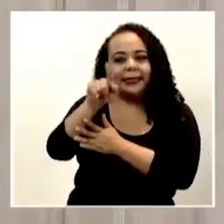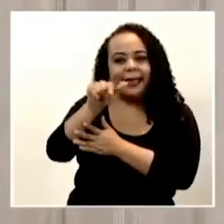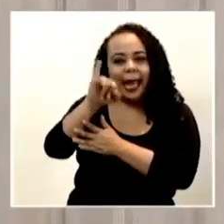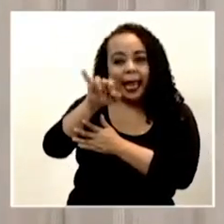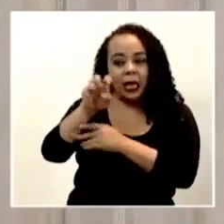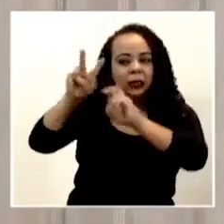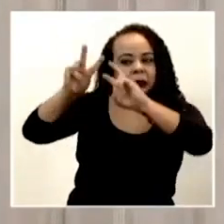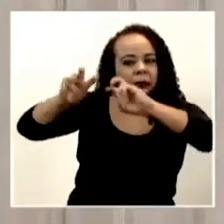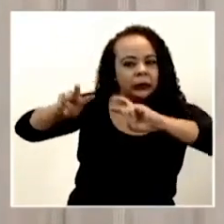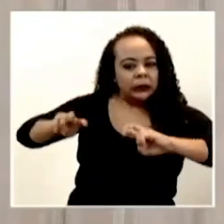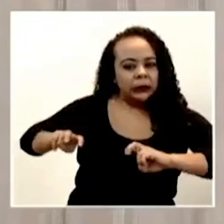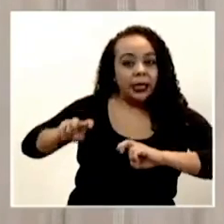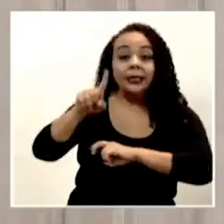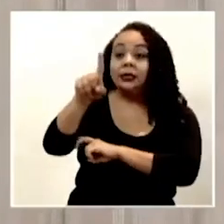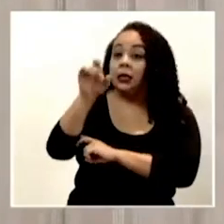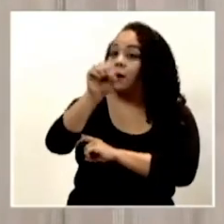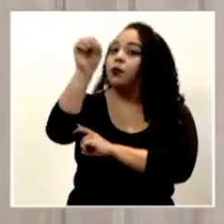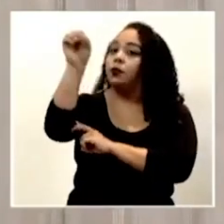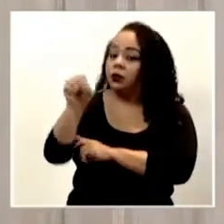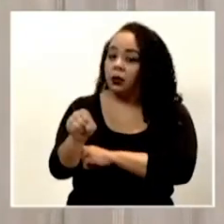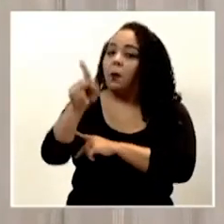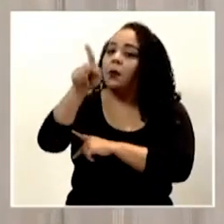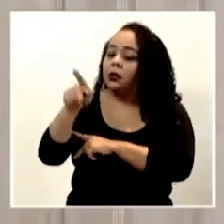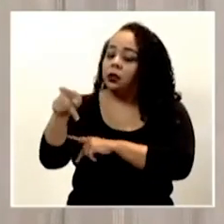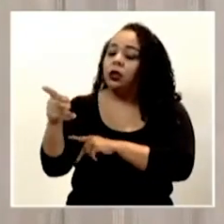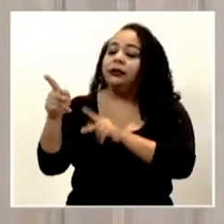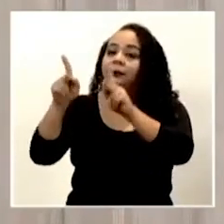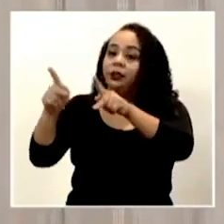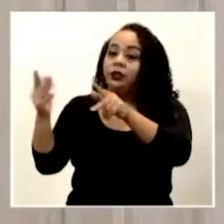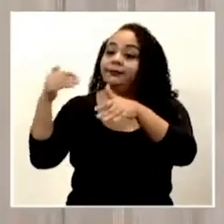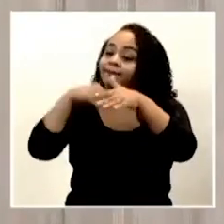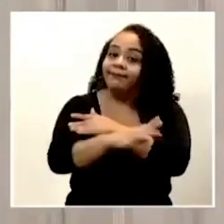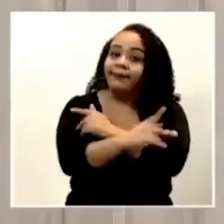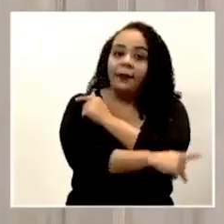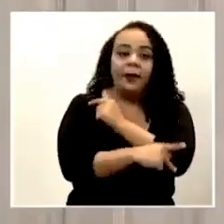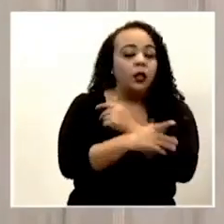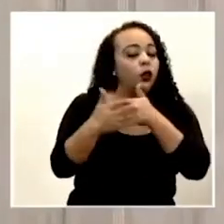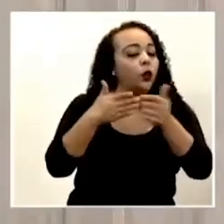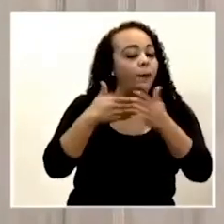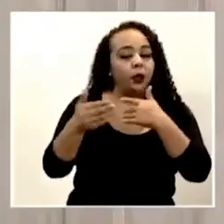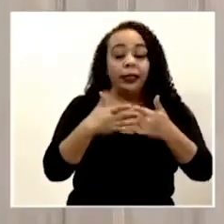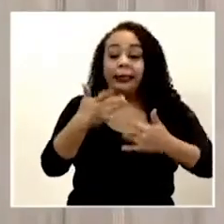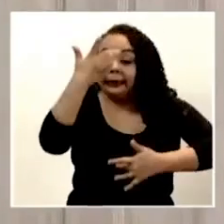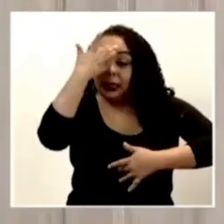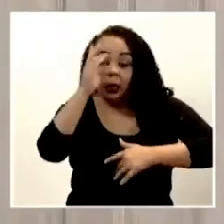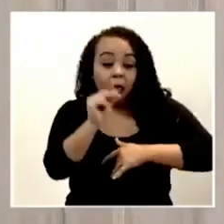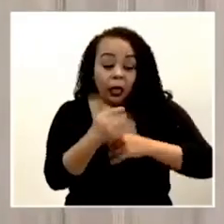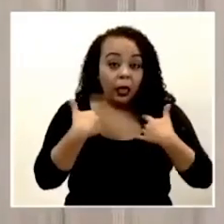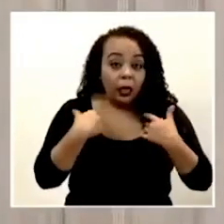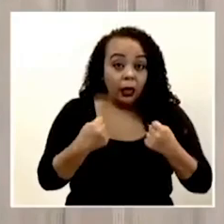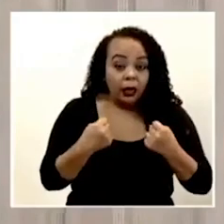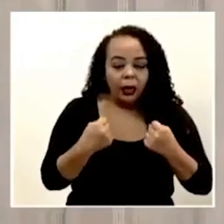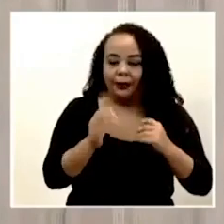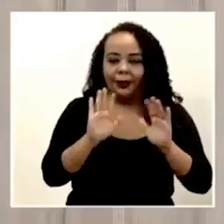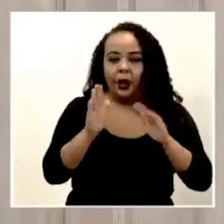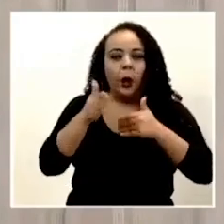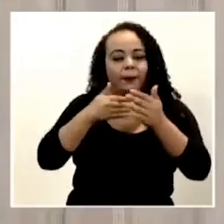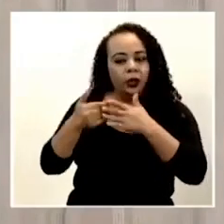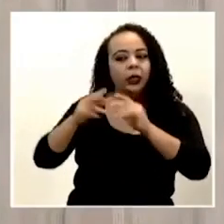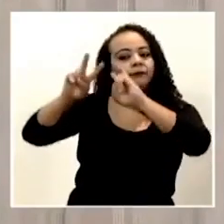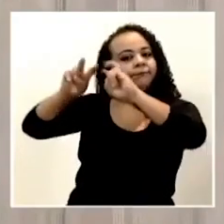al 100% de los pacientes que ingresan al país, aunque no tengan síntomas. Y eso luego se se